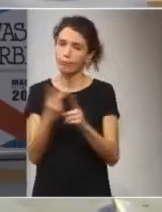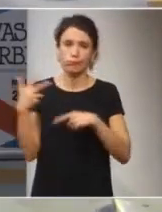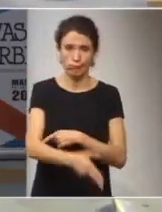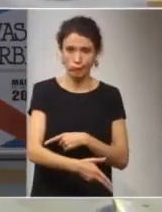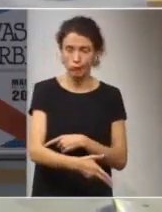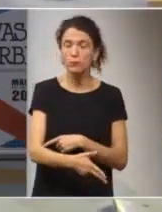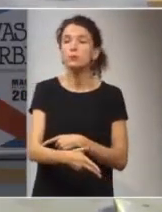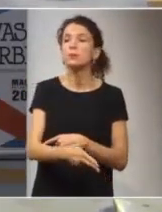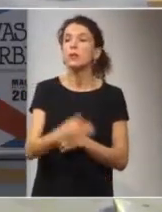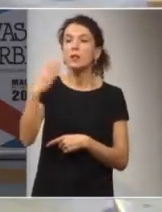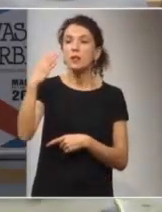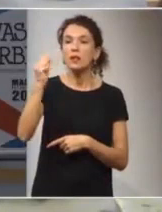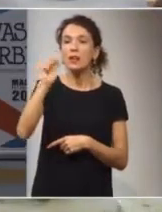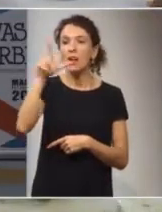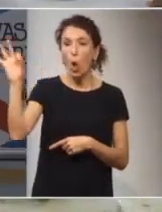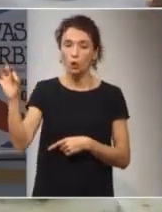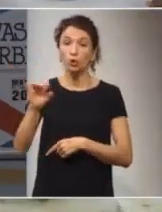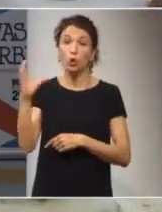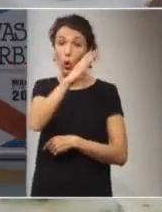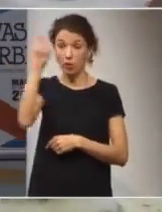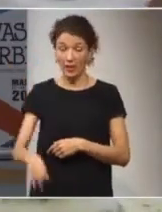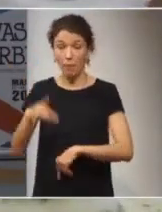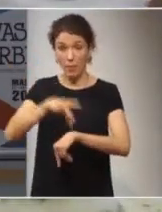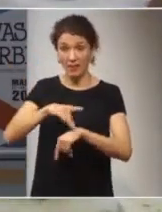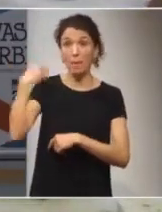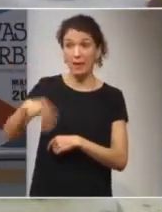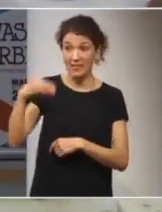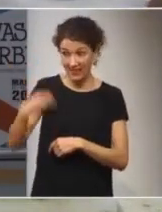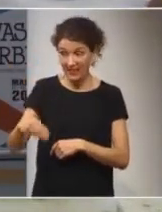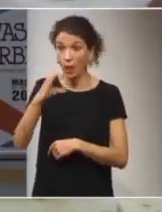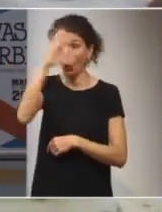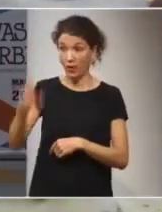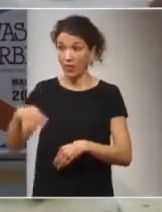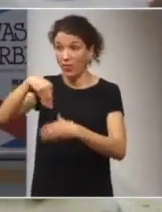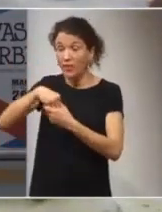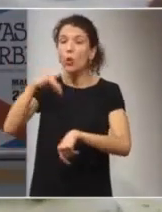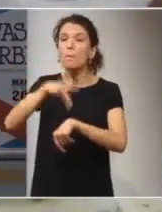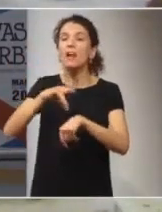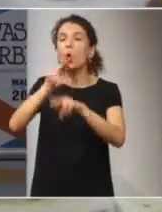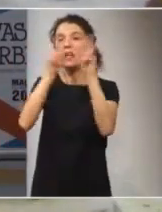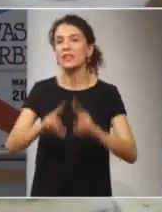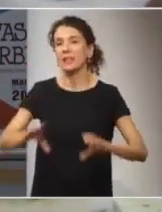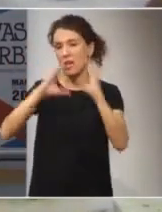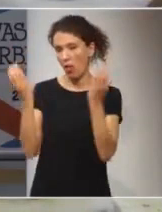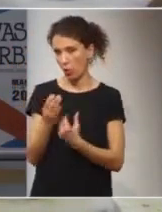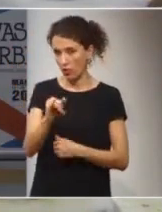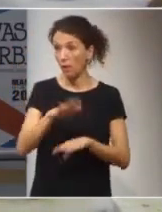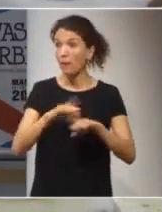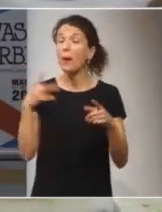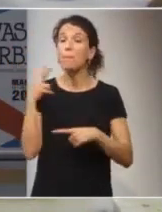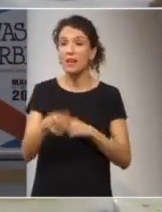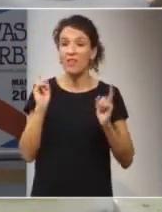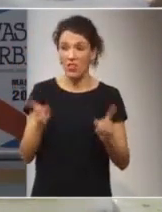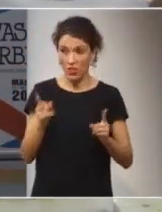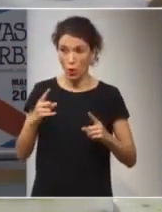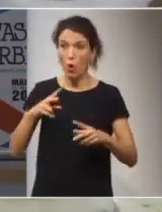Carlos Humana, de Costa Rica y médico, presidente de la rama costarricense de médicos internacionales para la prevención